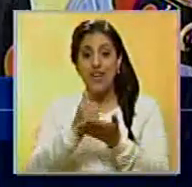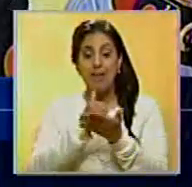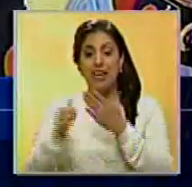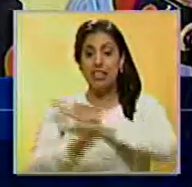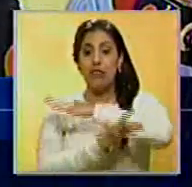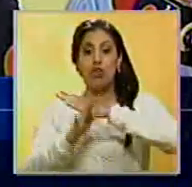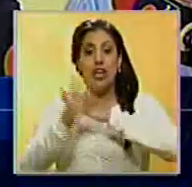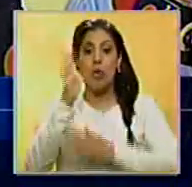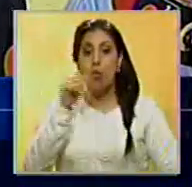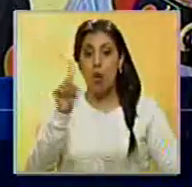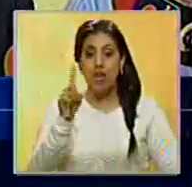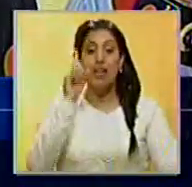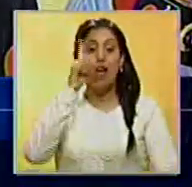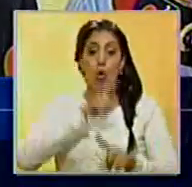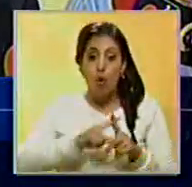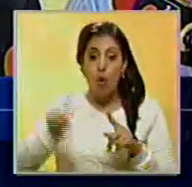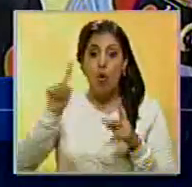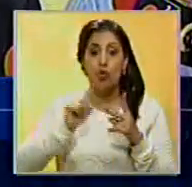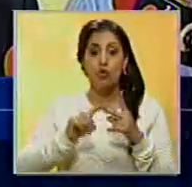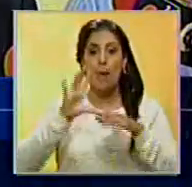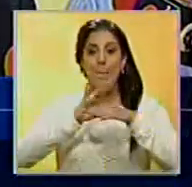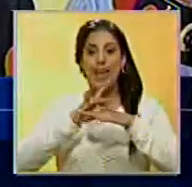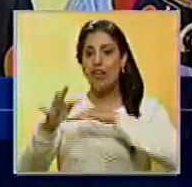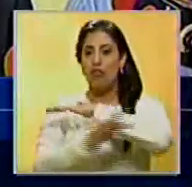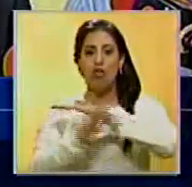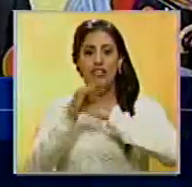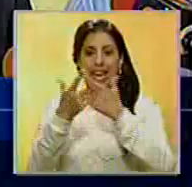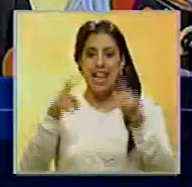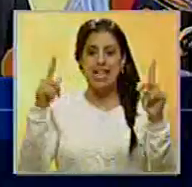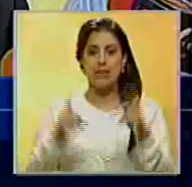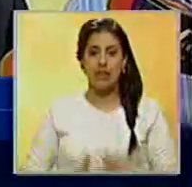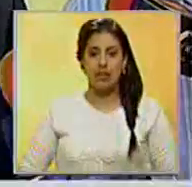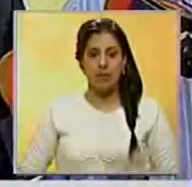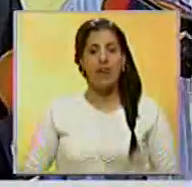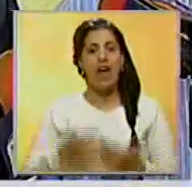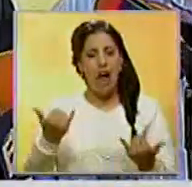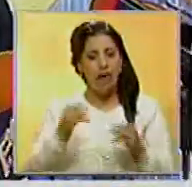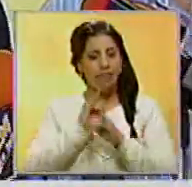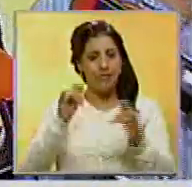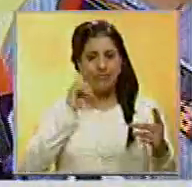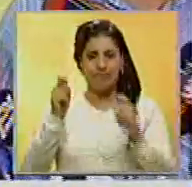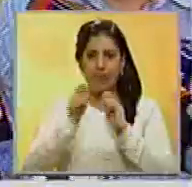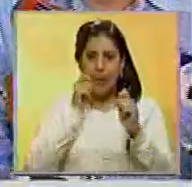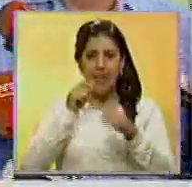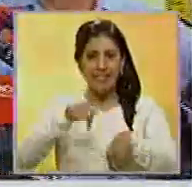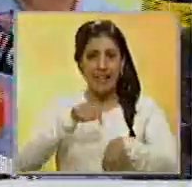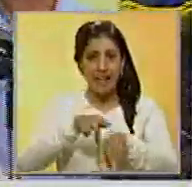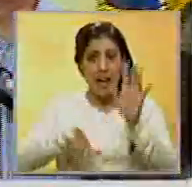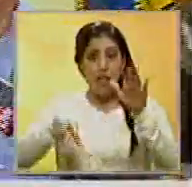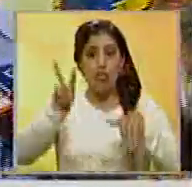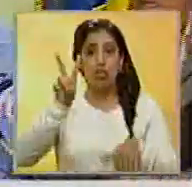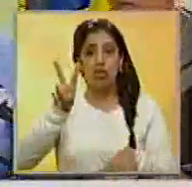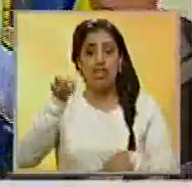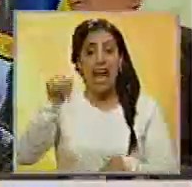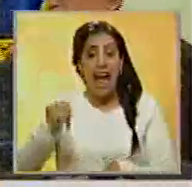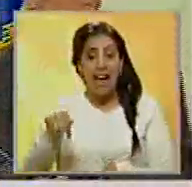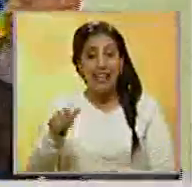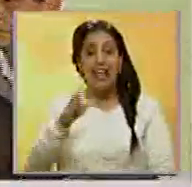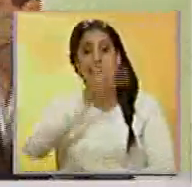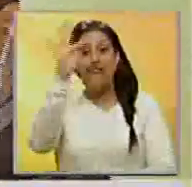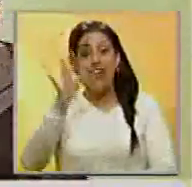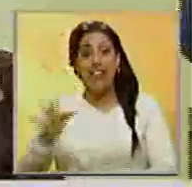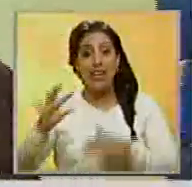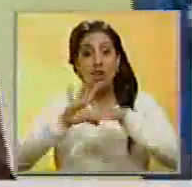Sin Frontera y como es el caso de Médicos Sin Frontera. Parte de la rueda de prensa que se ofrece a esta hora del mediodía desde acá, desde la